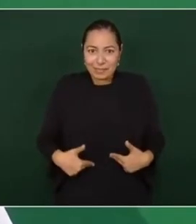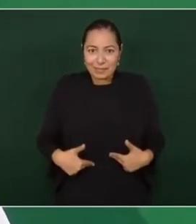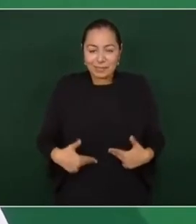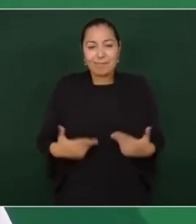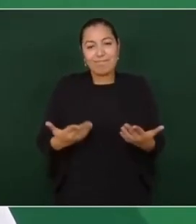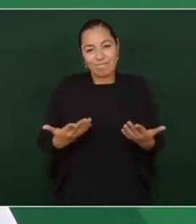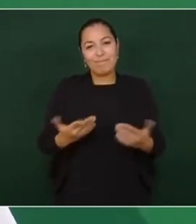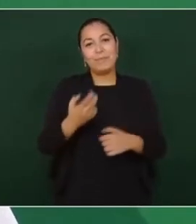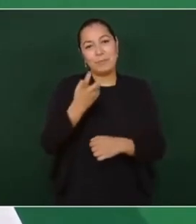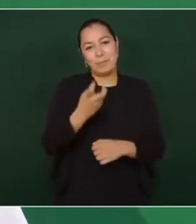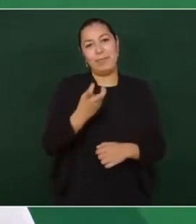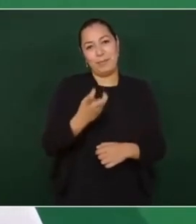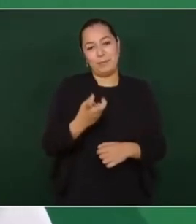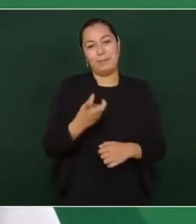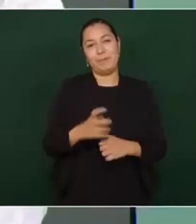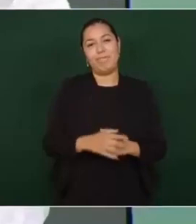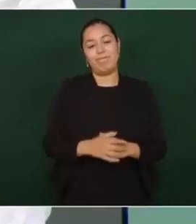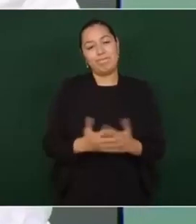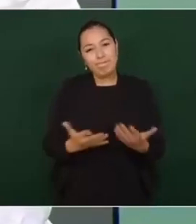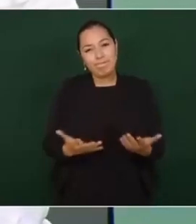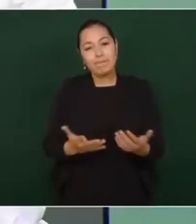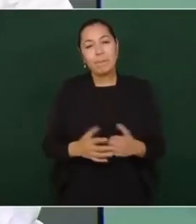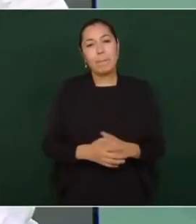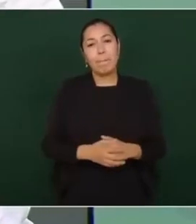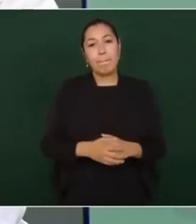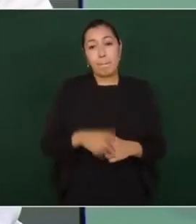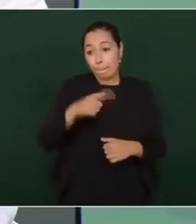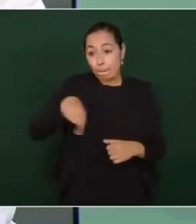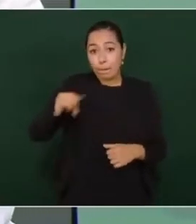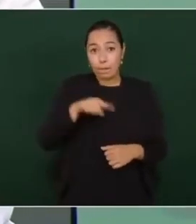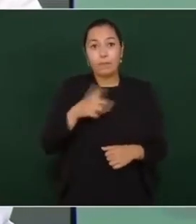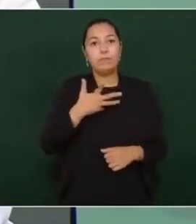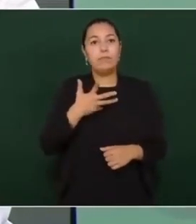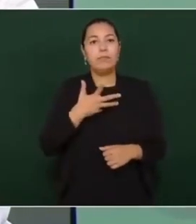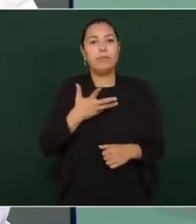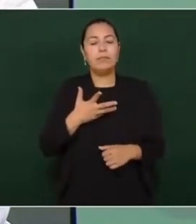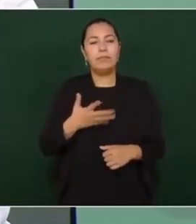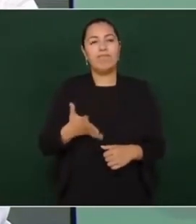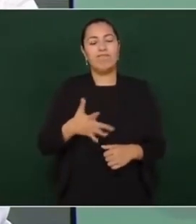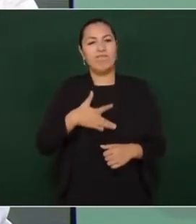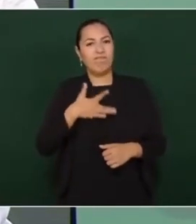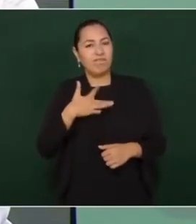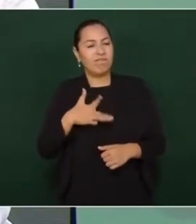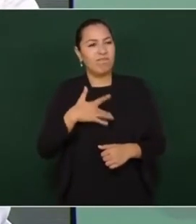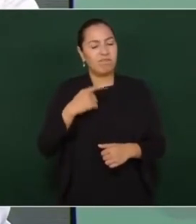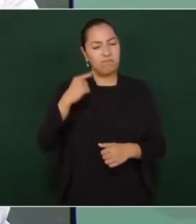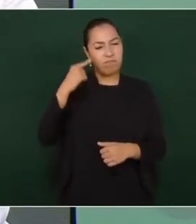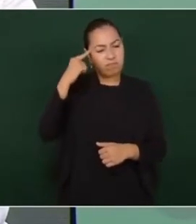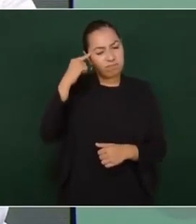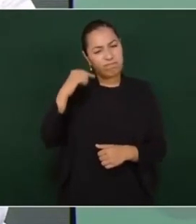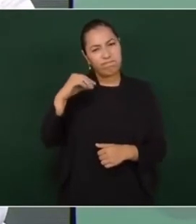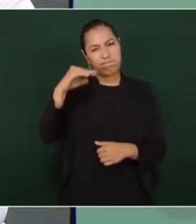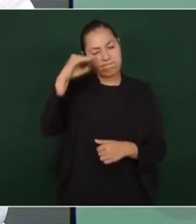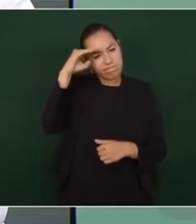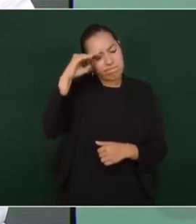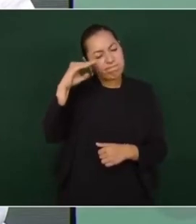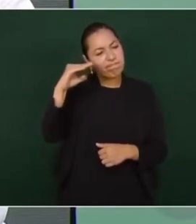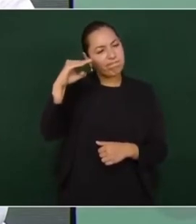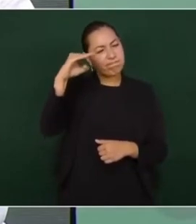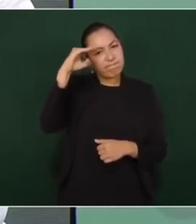Entonces, por eso tenemos que buscar la